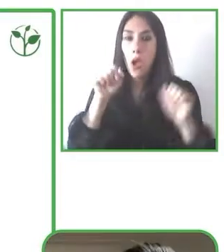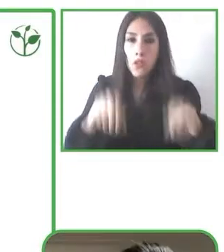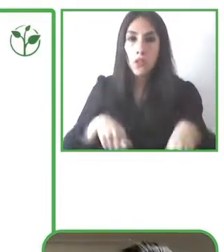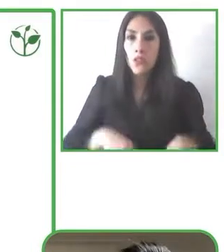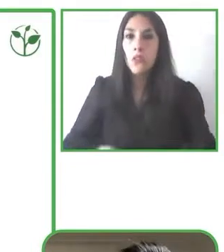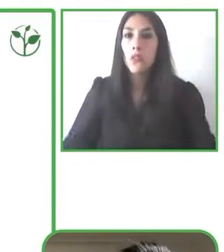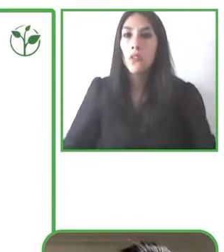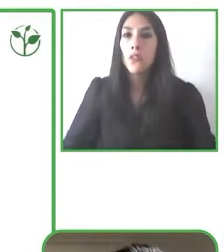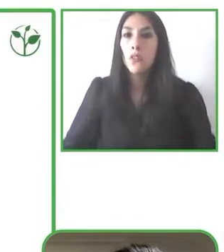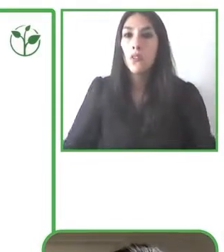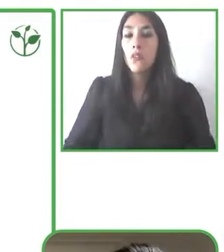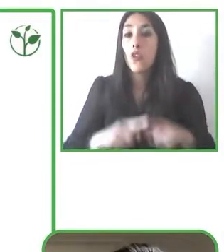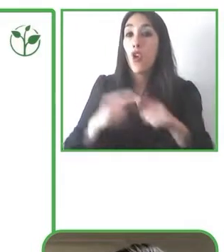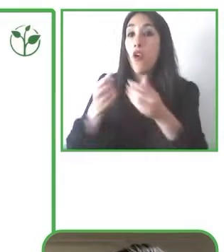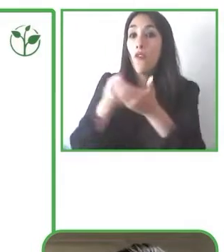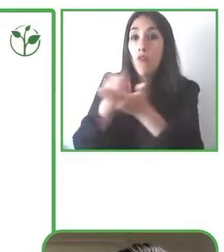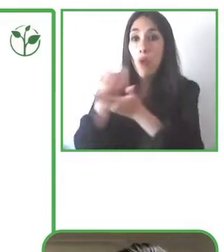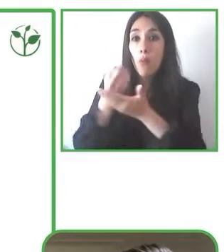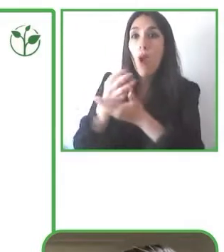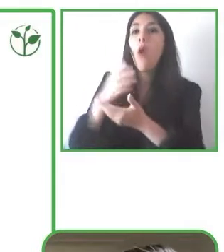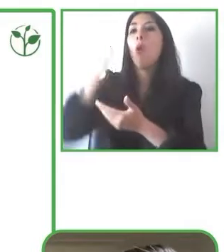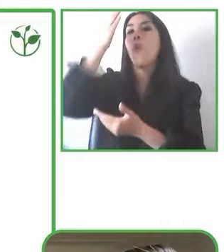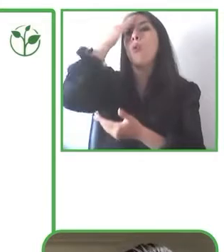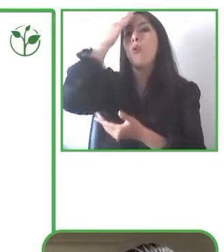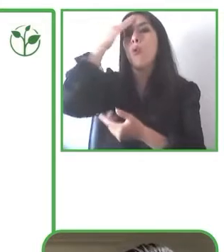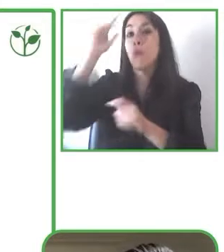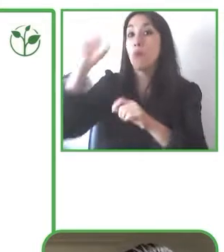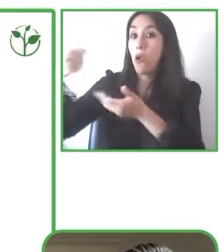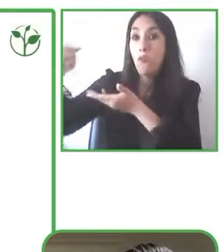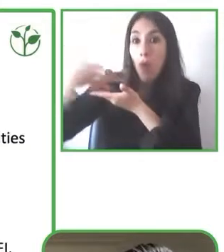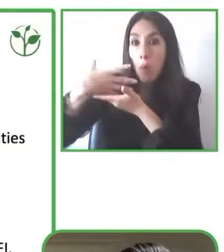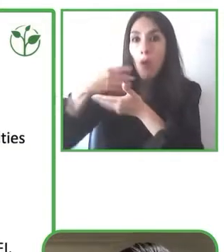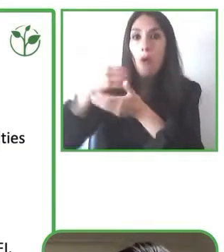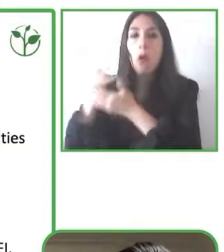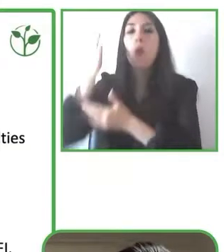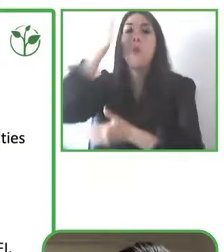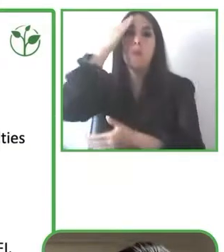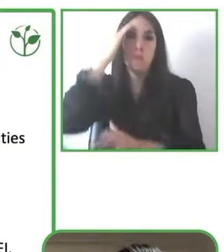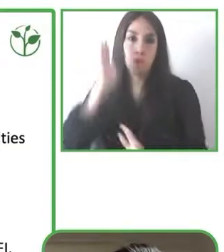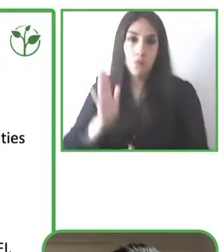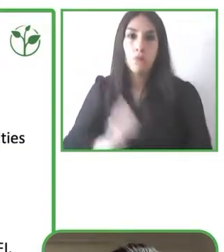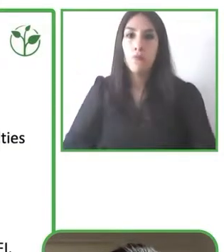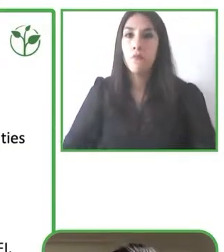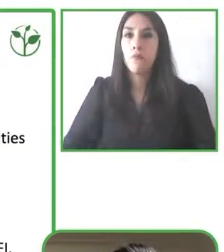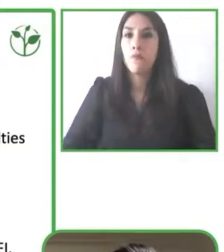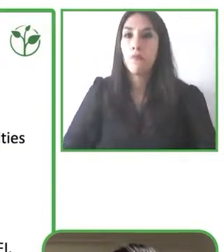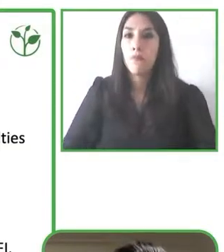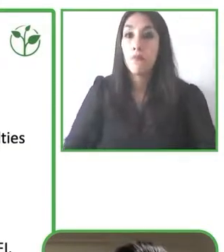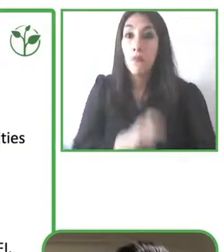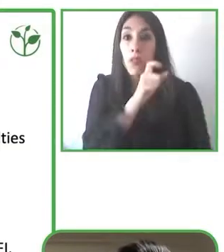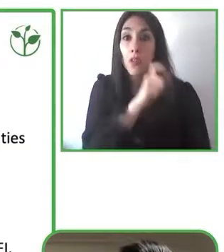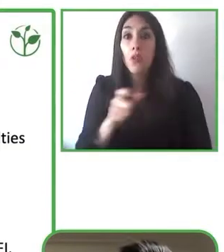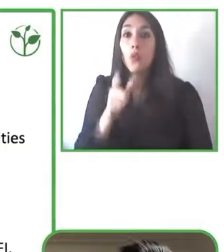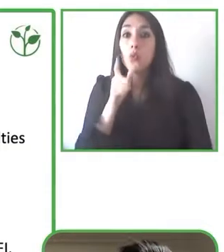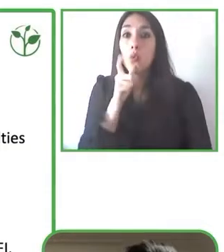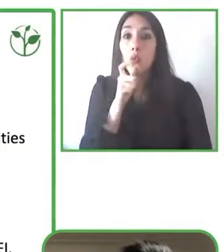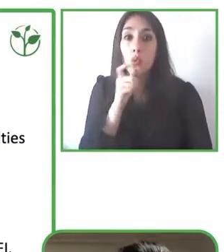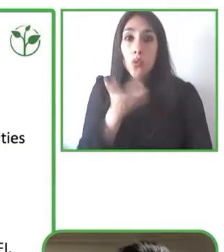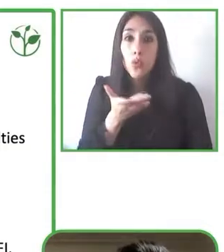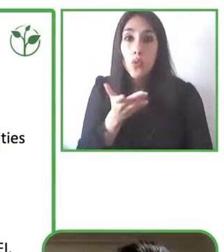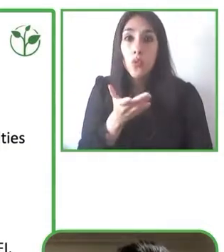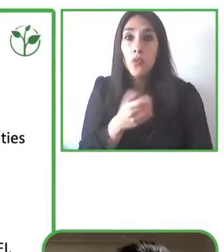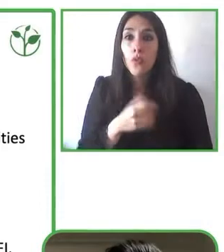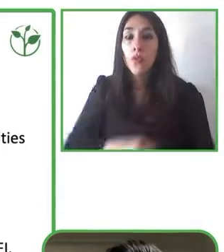Y eso es muy bueno para personas que tienen deshabilidades cognitivas para poder avanzar y entender esta solución. Las